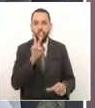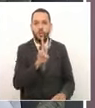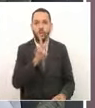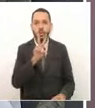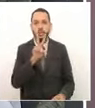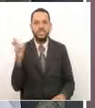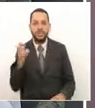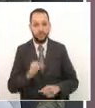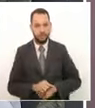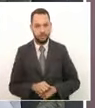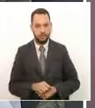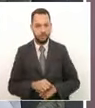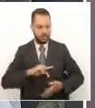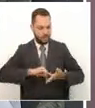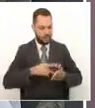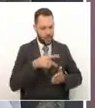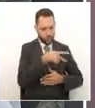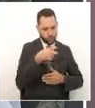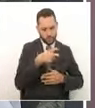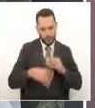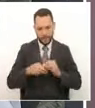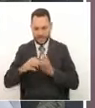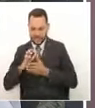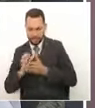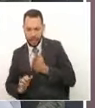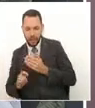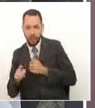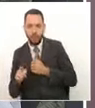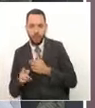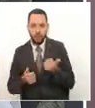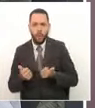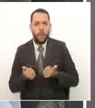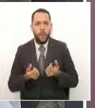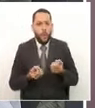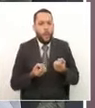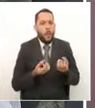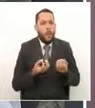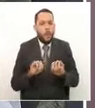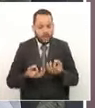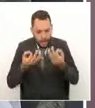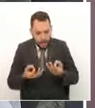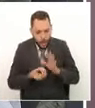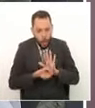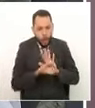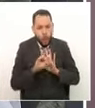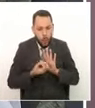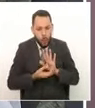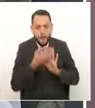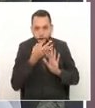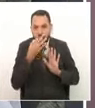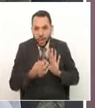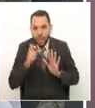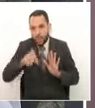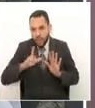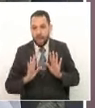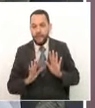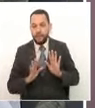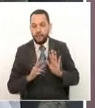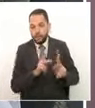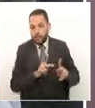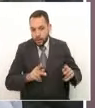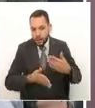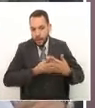menos las recuperadas y saber actualmente cuántas realmente hay actualmente contagiadas.